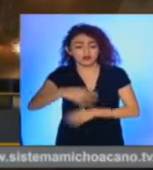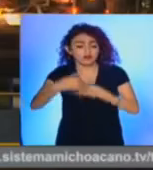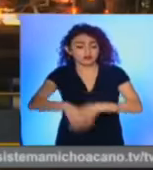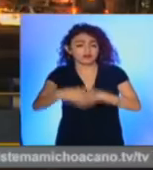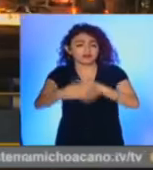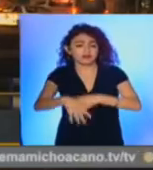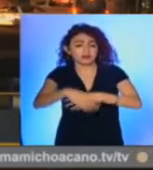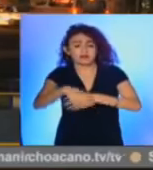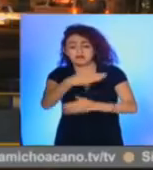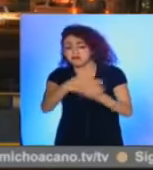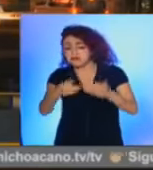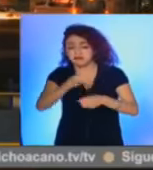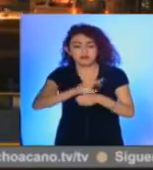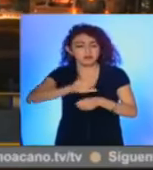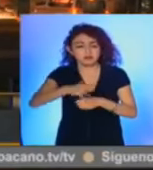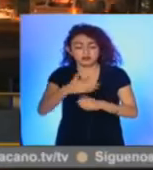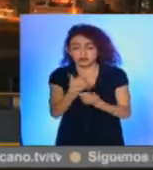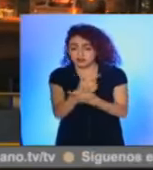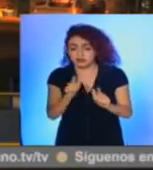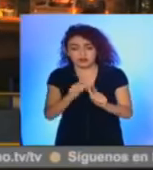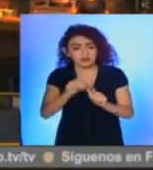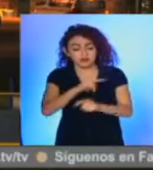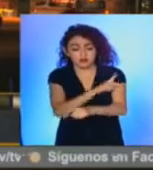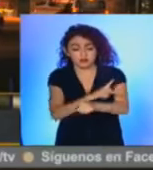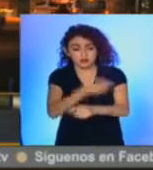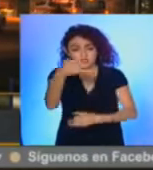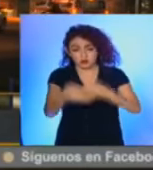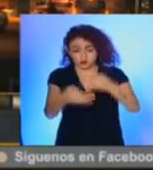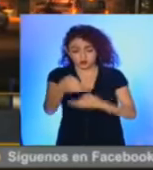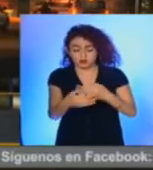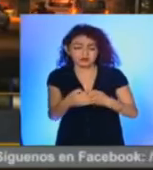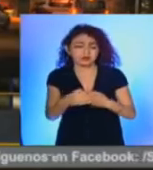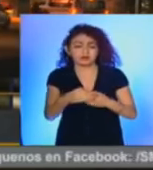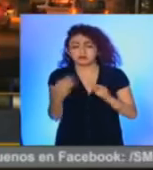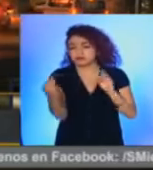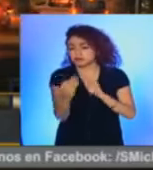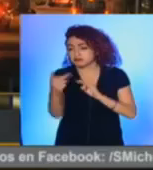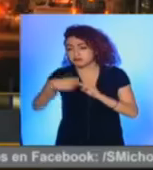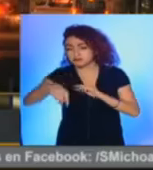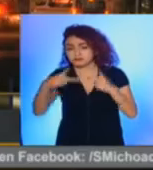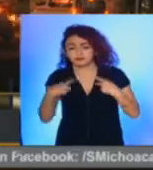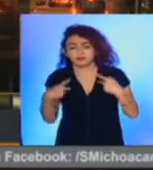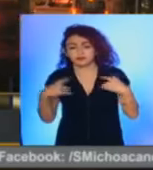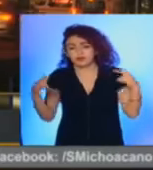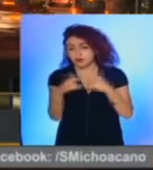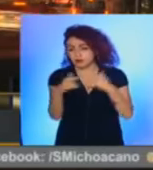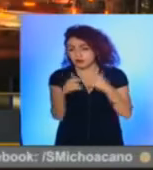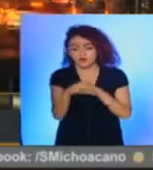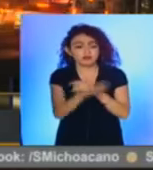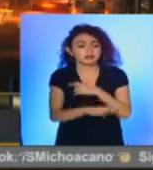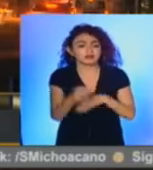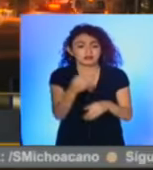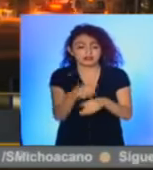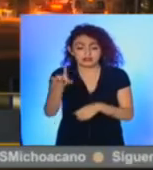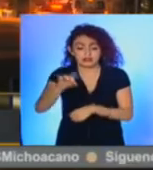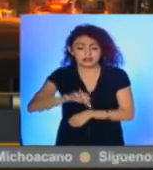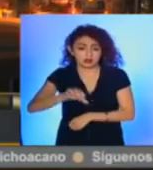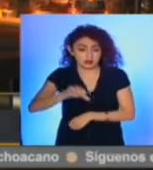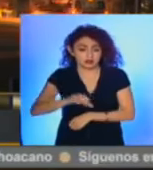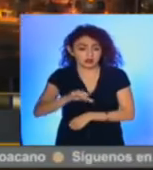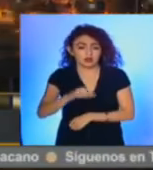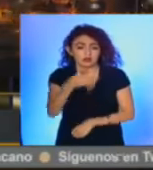mediodía, ya Libra en este momento a la altura del Poder Judicial. Para los amigos que están en la zona de los libramientos, déjame comentarte que este día ha habido